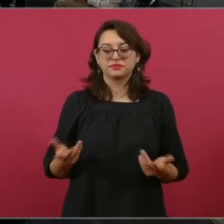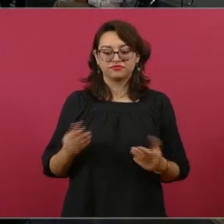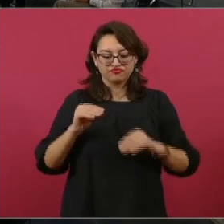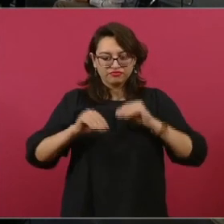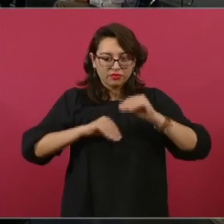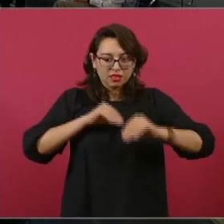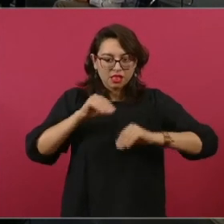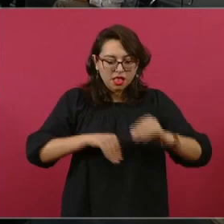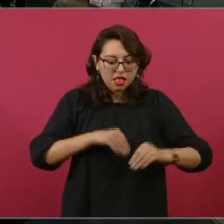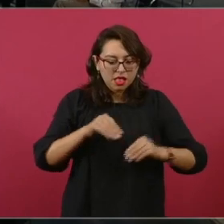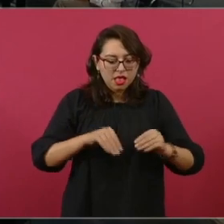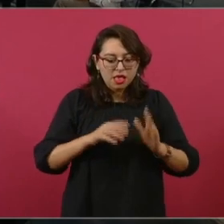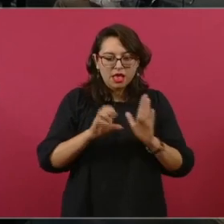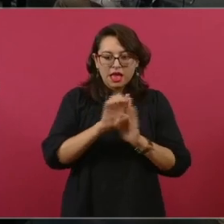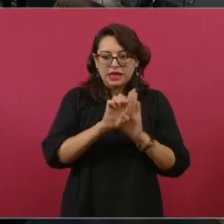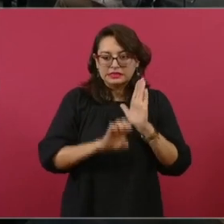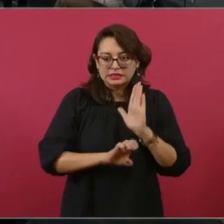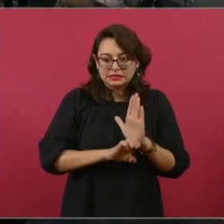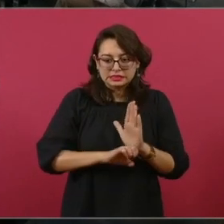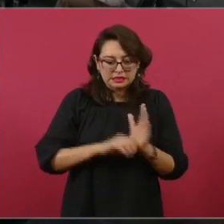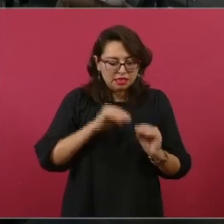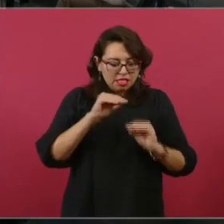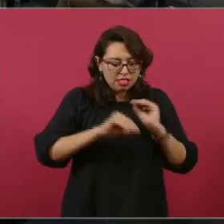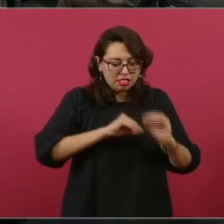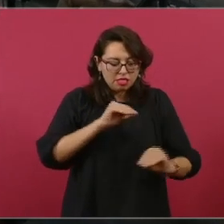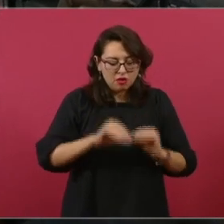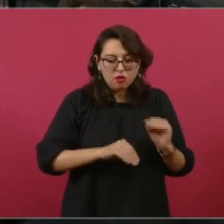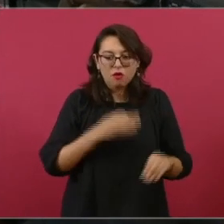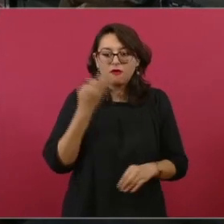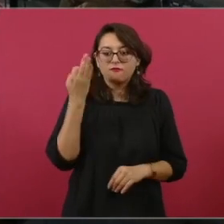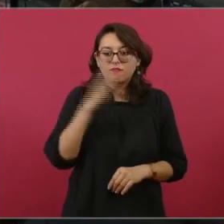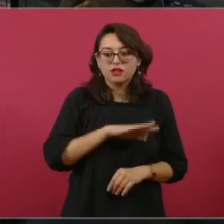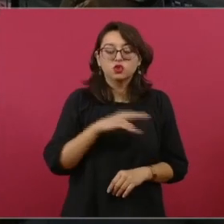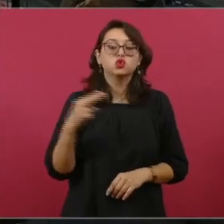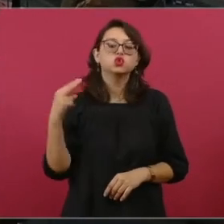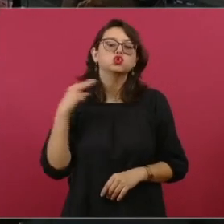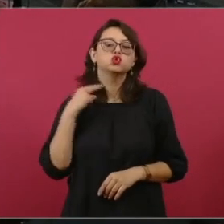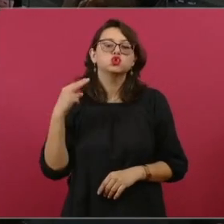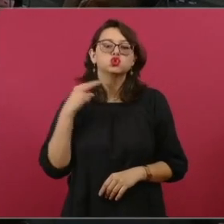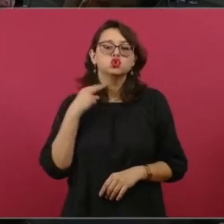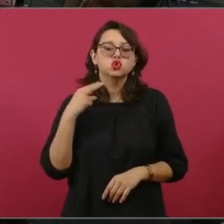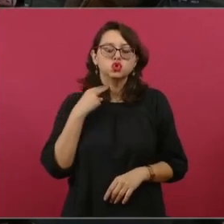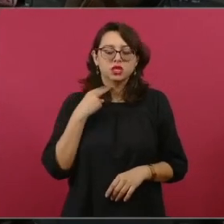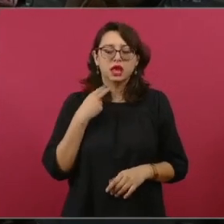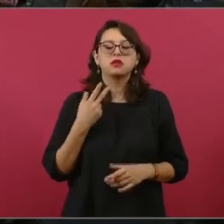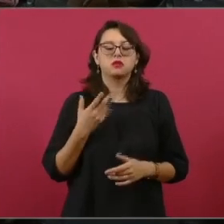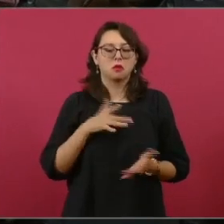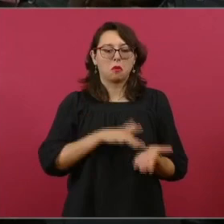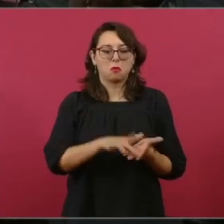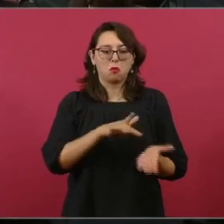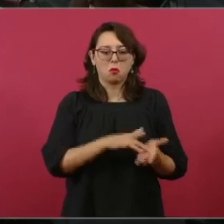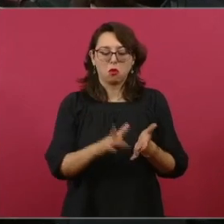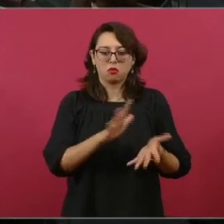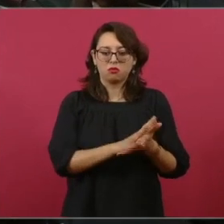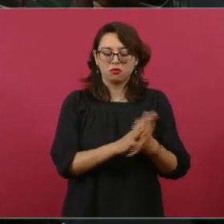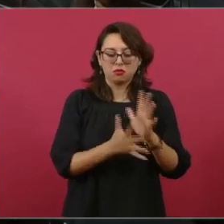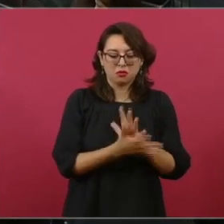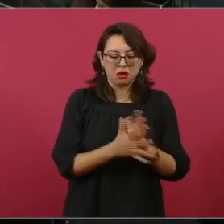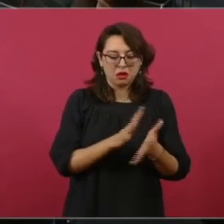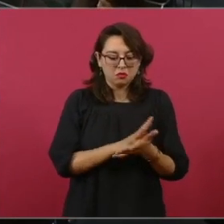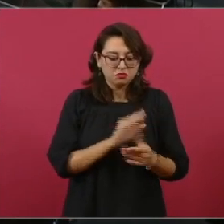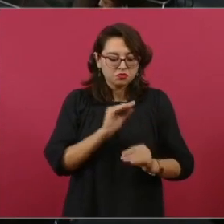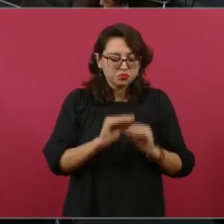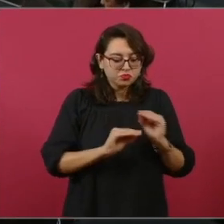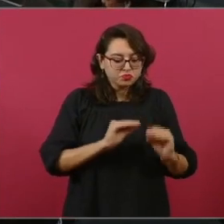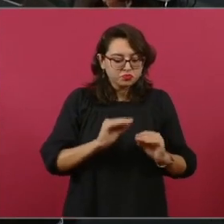las escrituras con la complicidad de notarios públicos corruptos y estaban